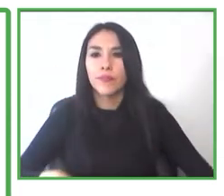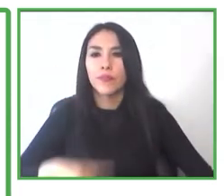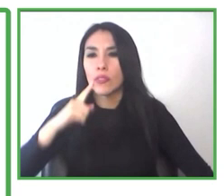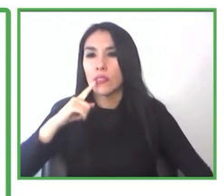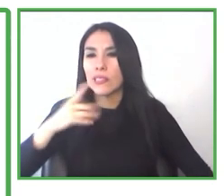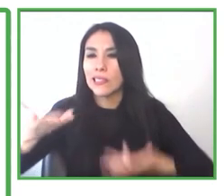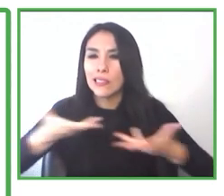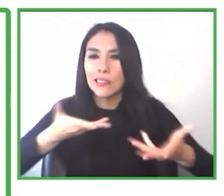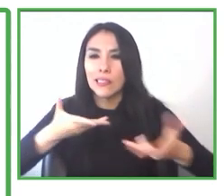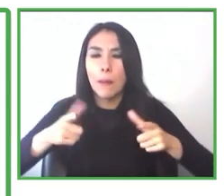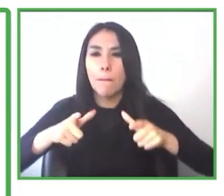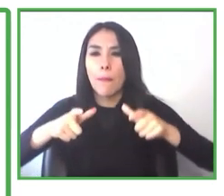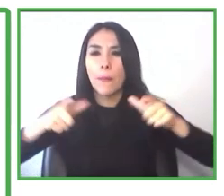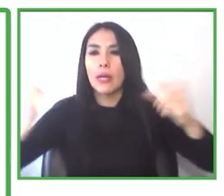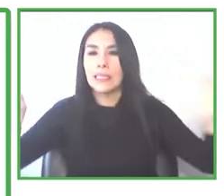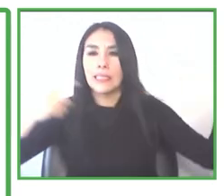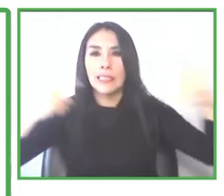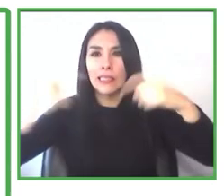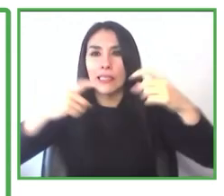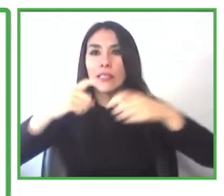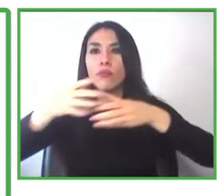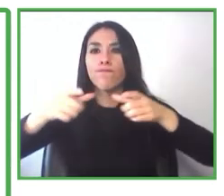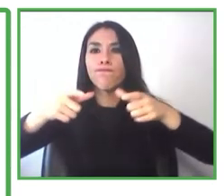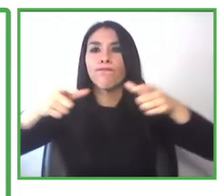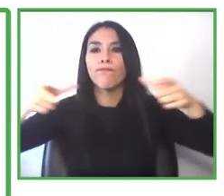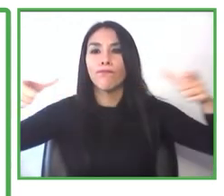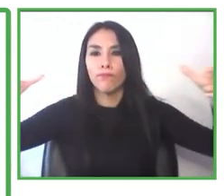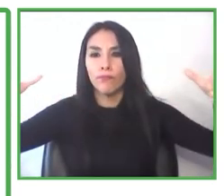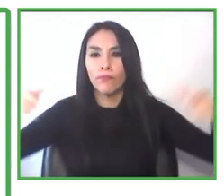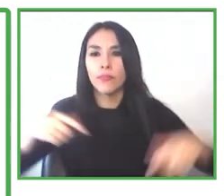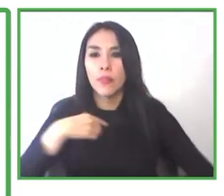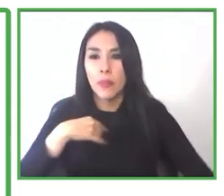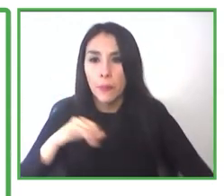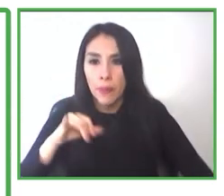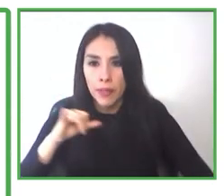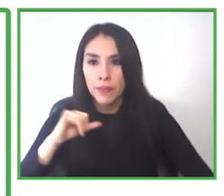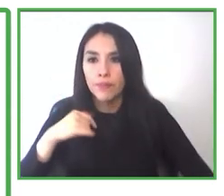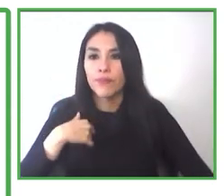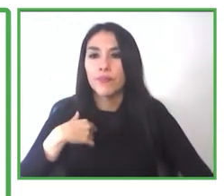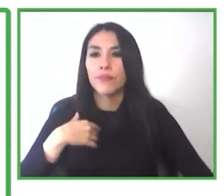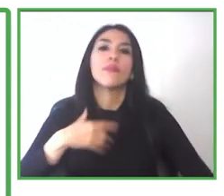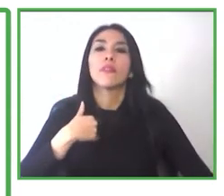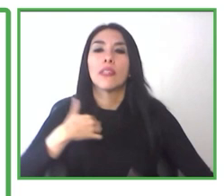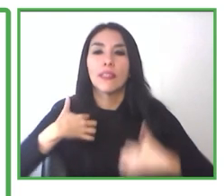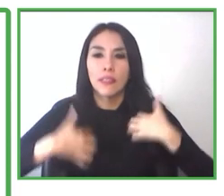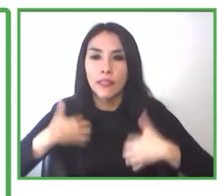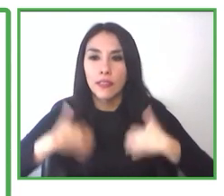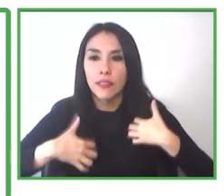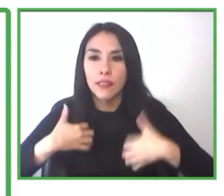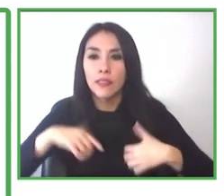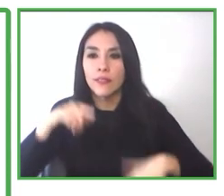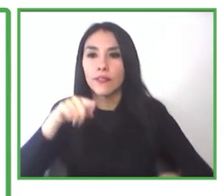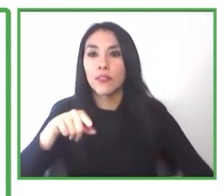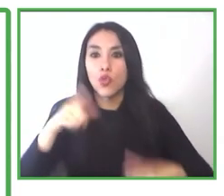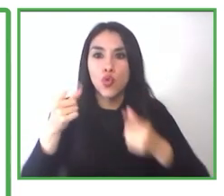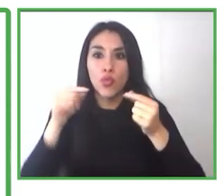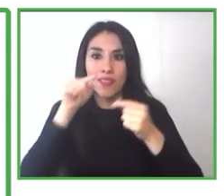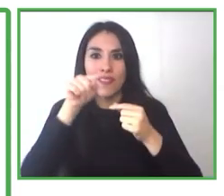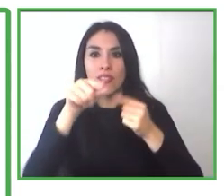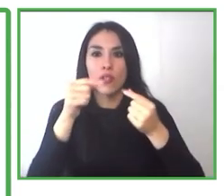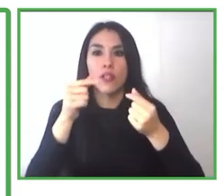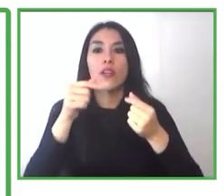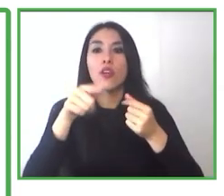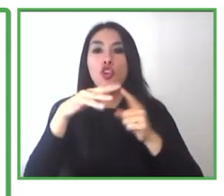discapacidad, nos interesa que el cambio lo hagan desde el corazón de la organización, y